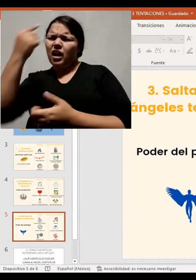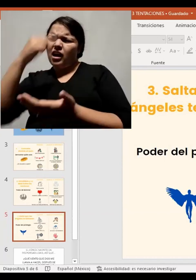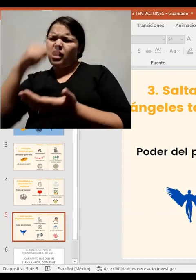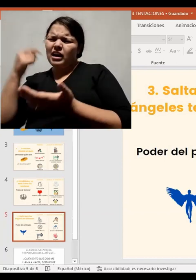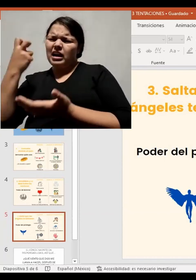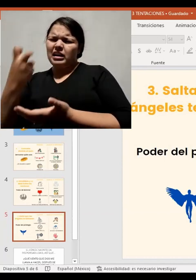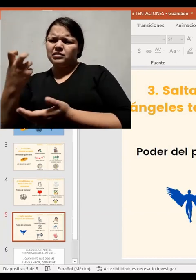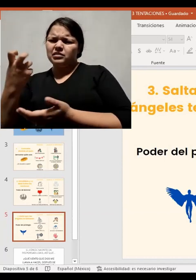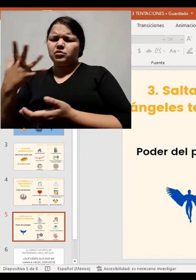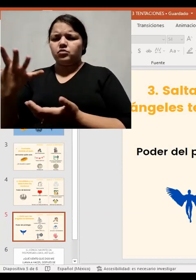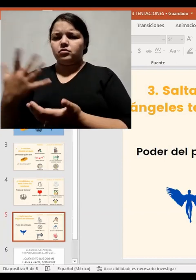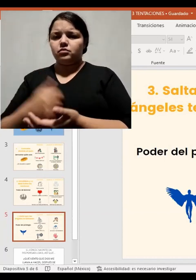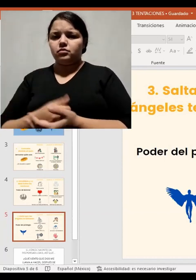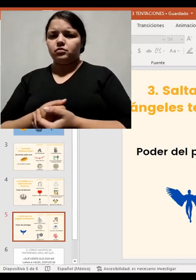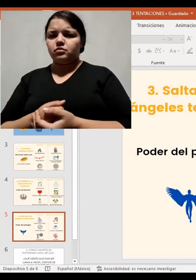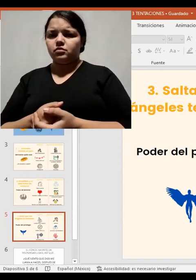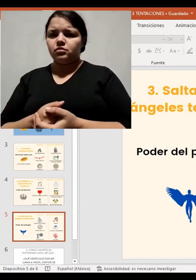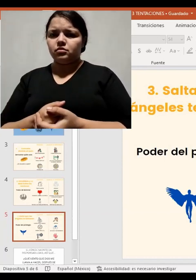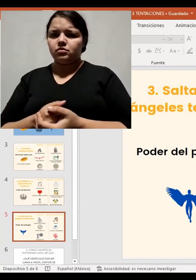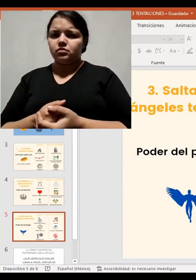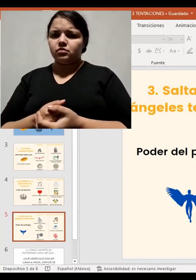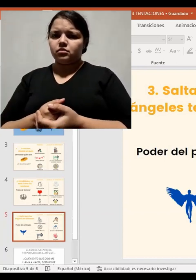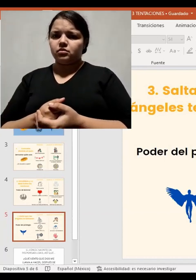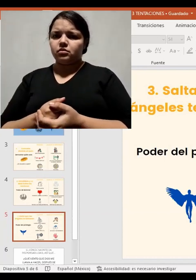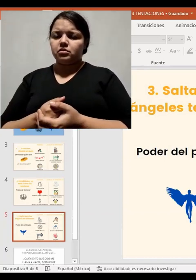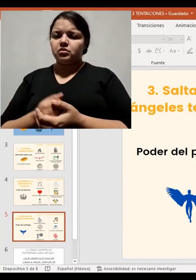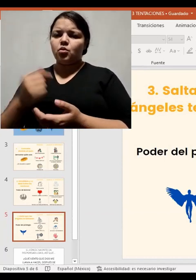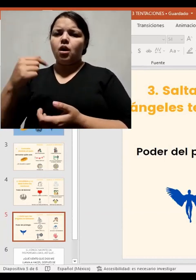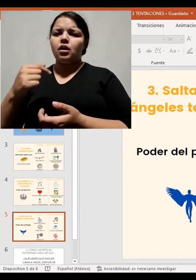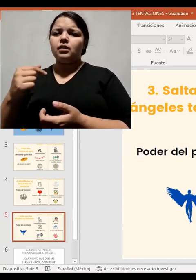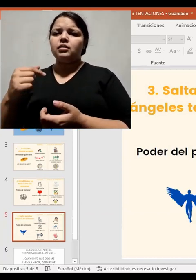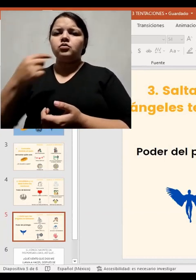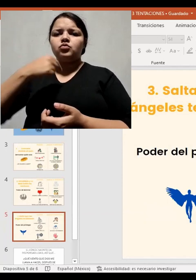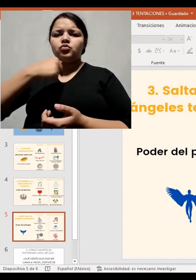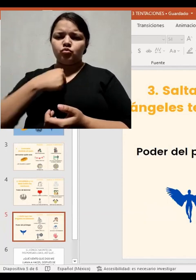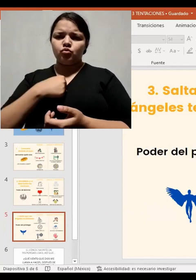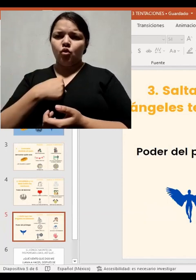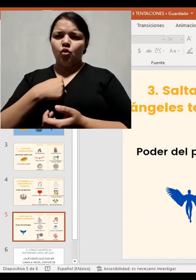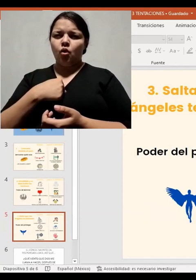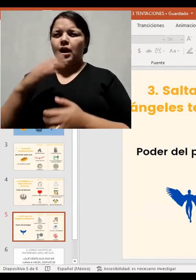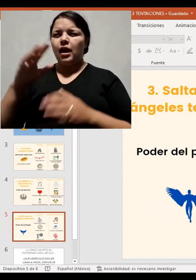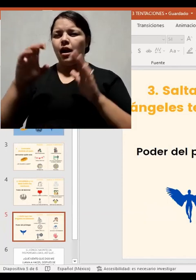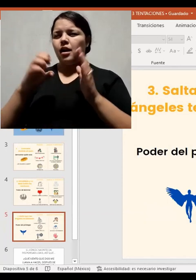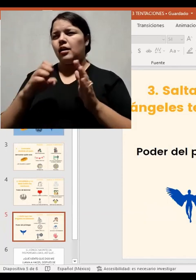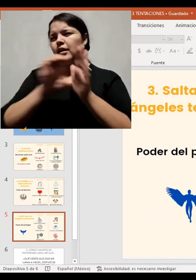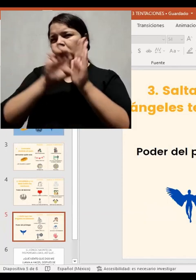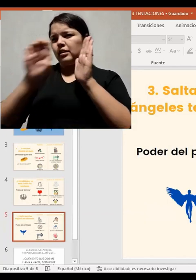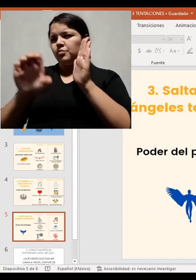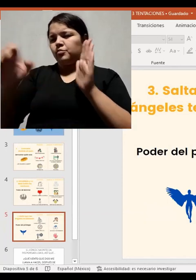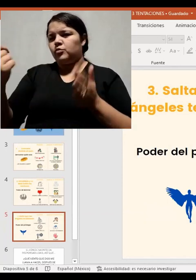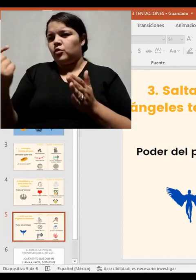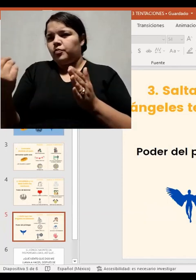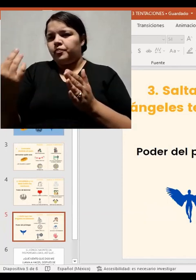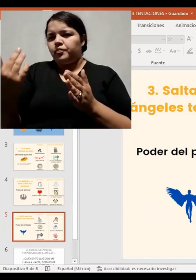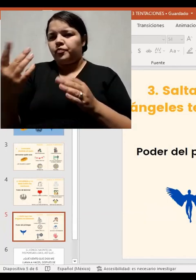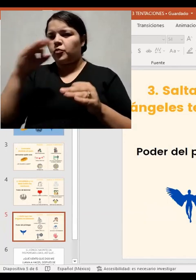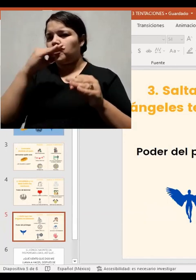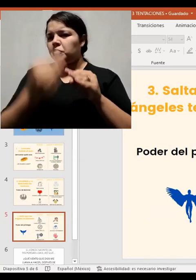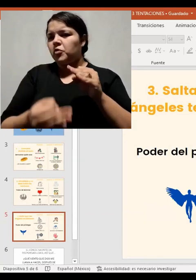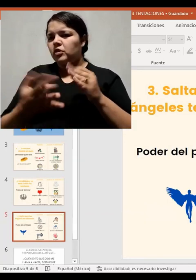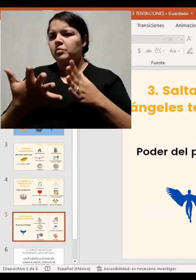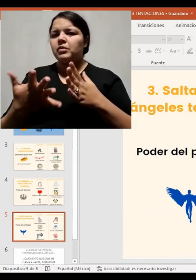Salta que tus ángeles salvarán el privilegio. Muchas veces discriminamos por razones de género, de discapacidad,